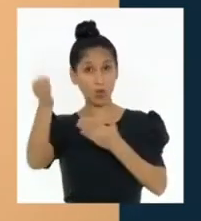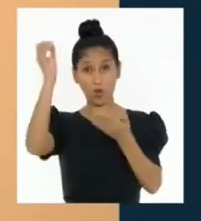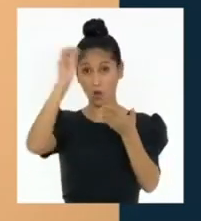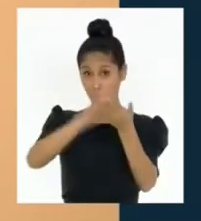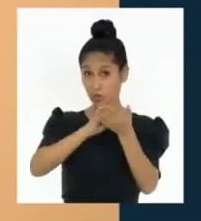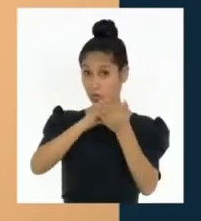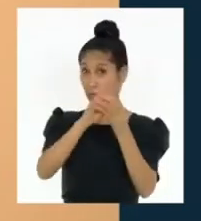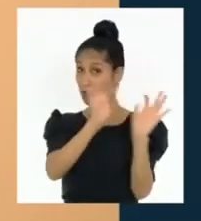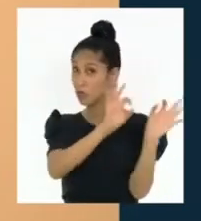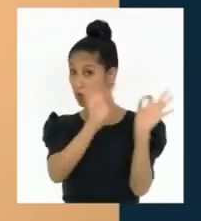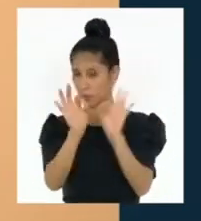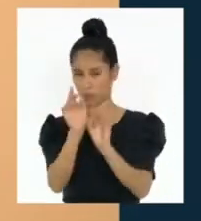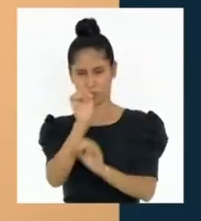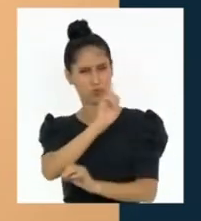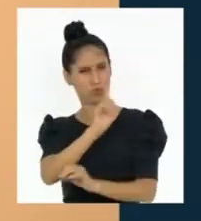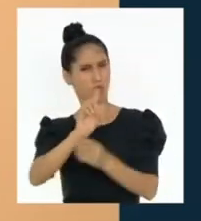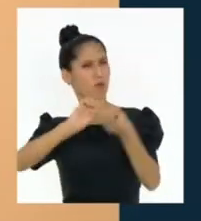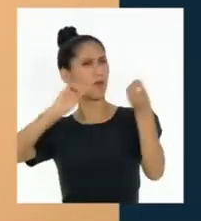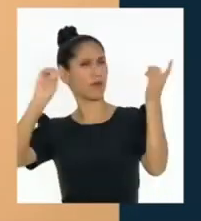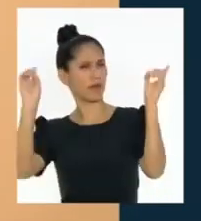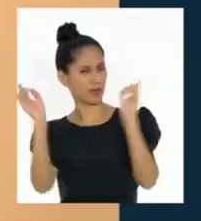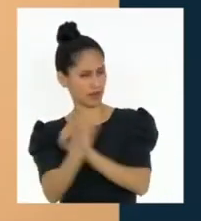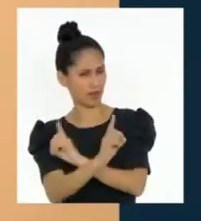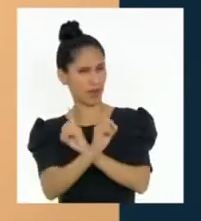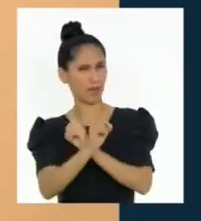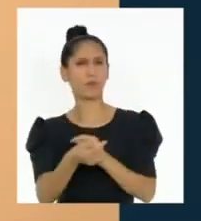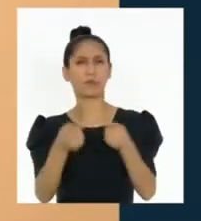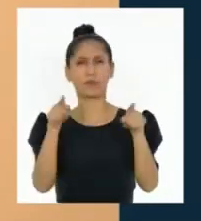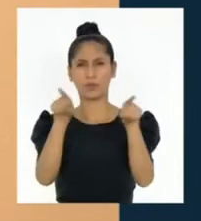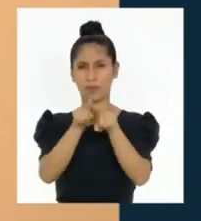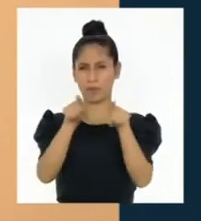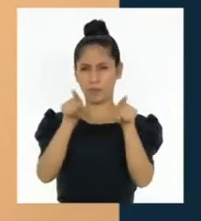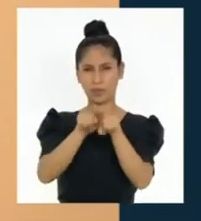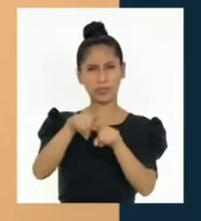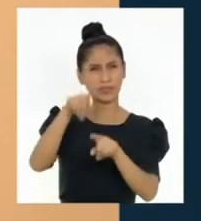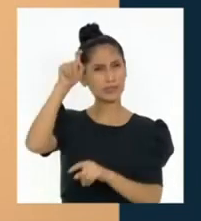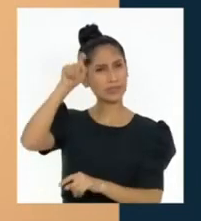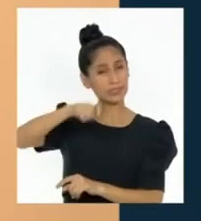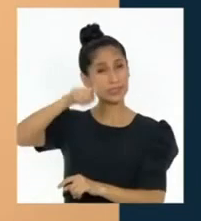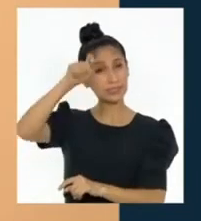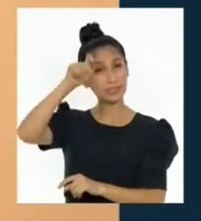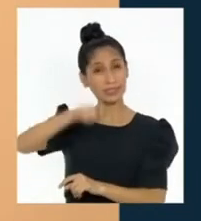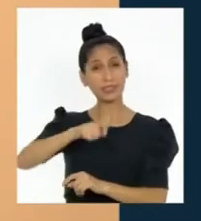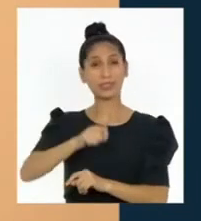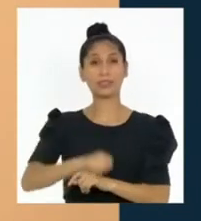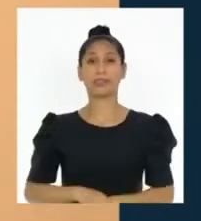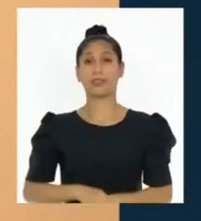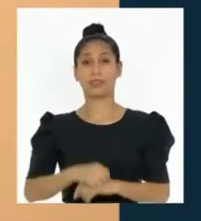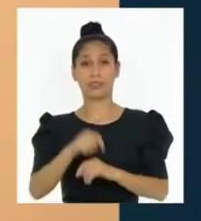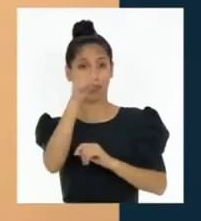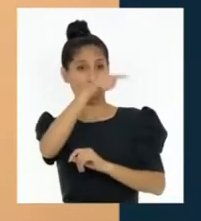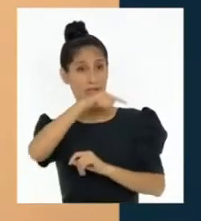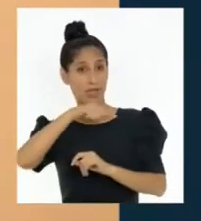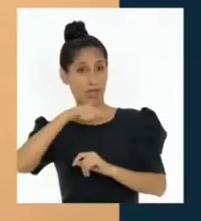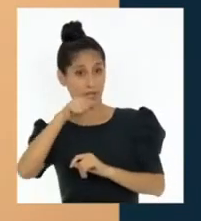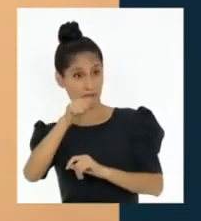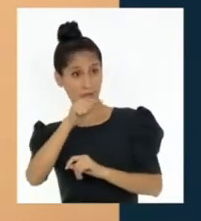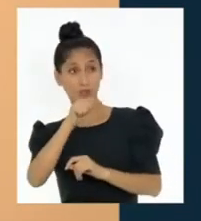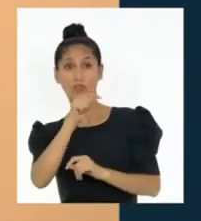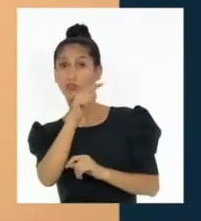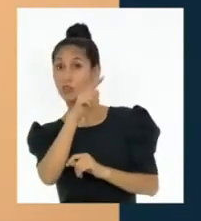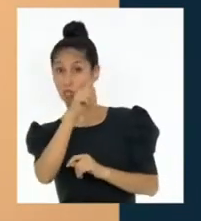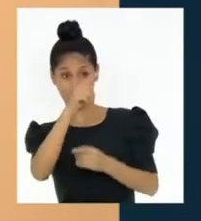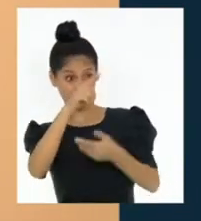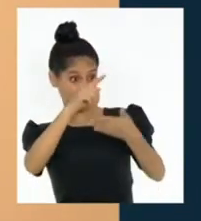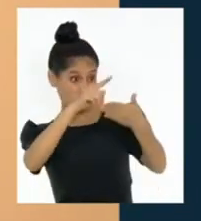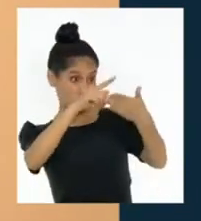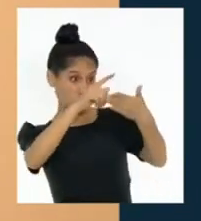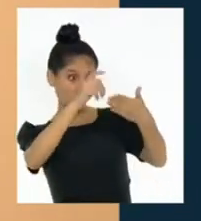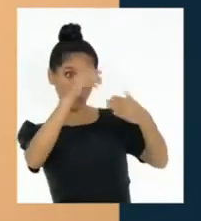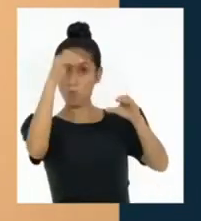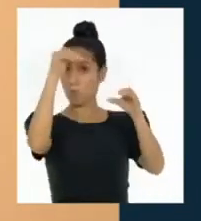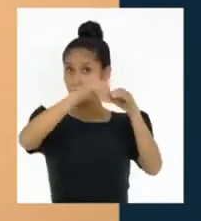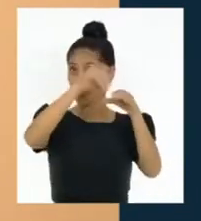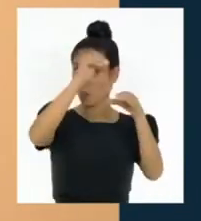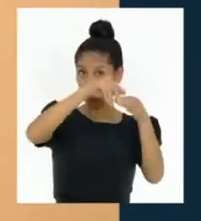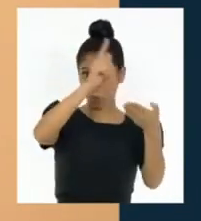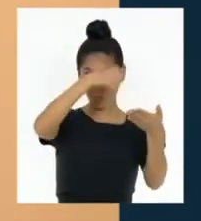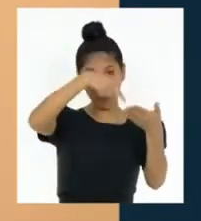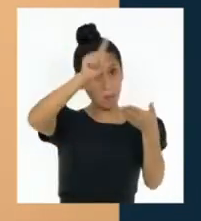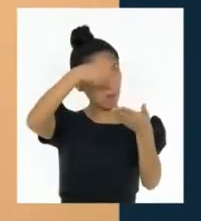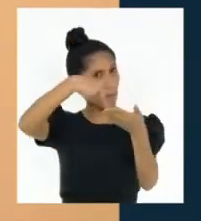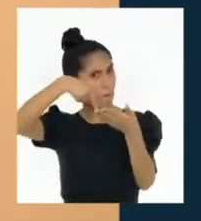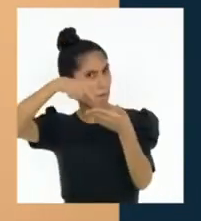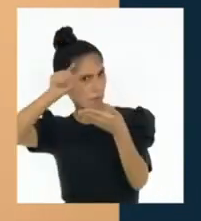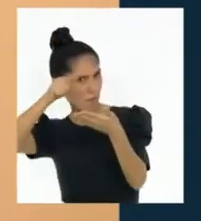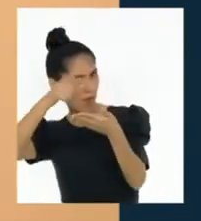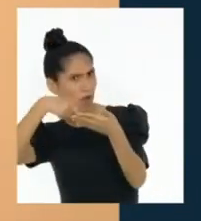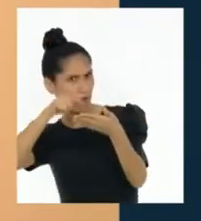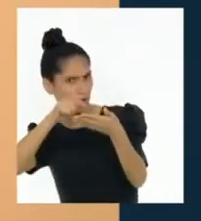que una organización política supere la barrera del 5% de los votos válidos a nivel nacional o